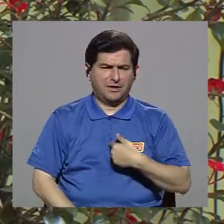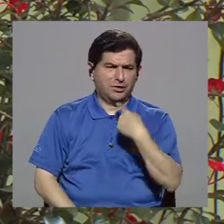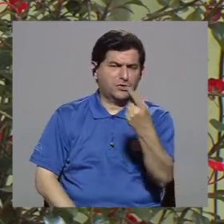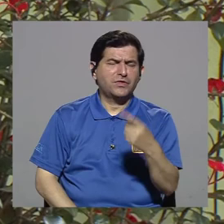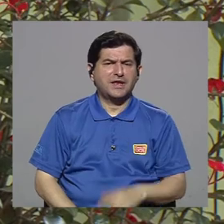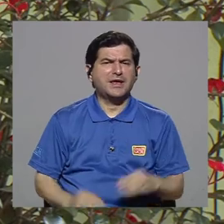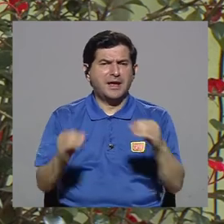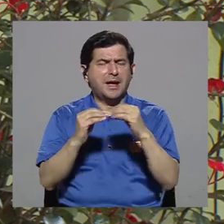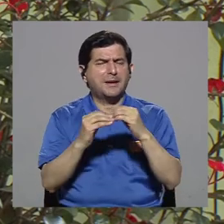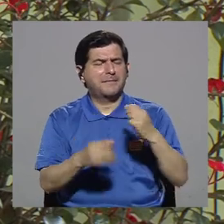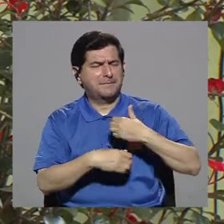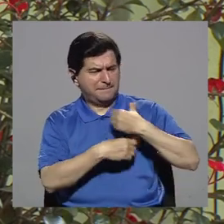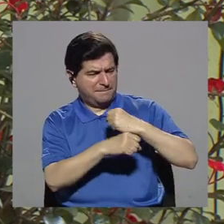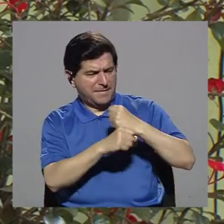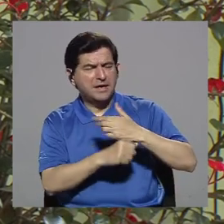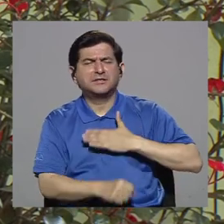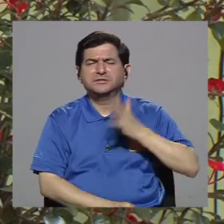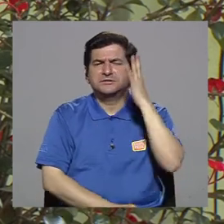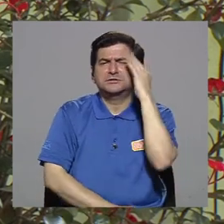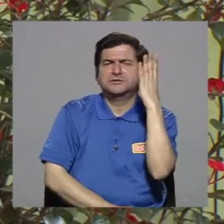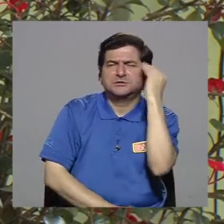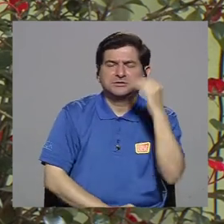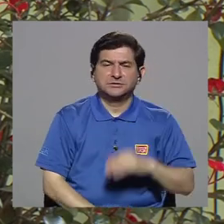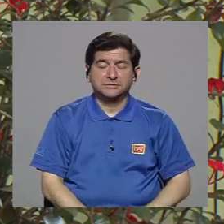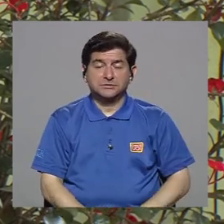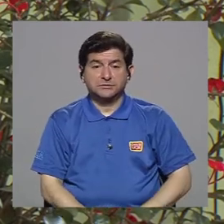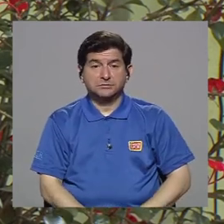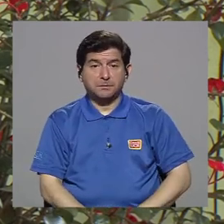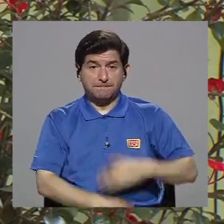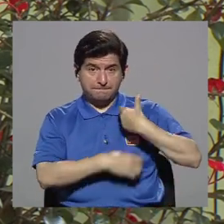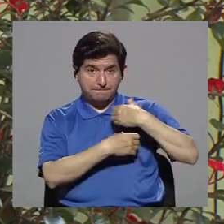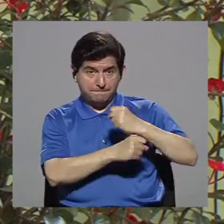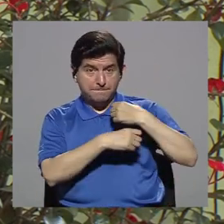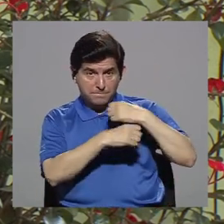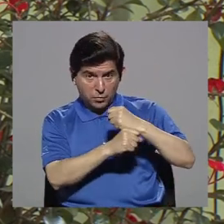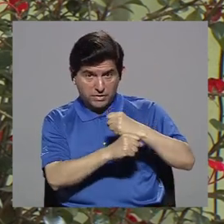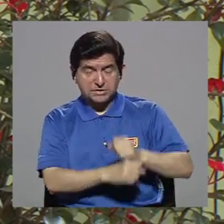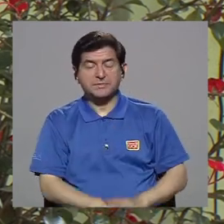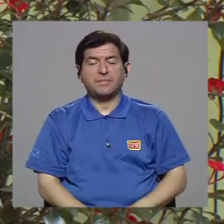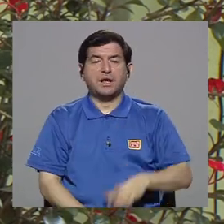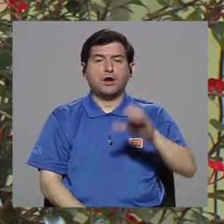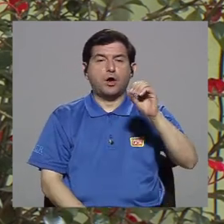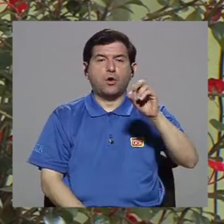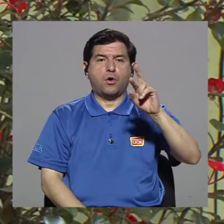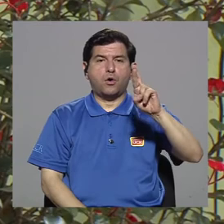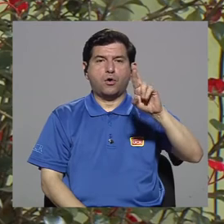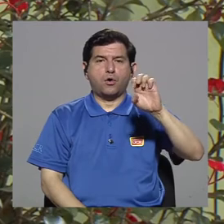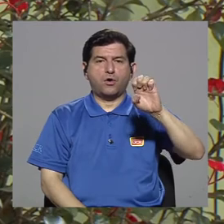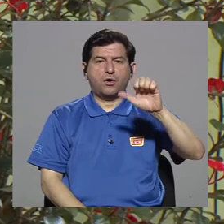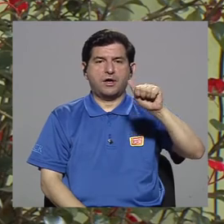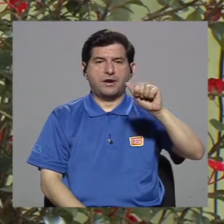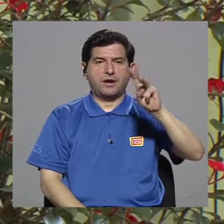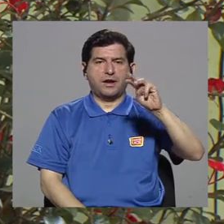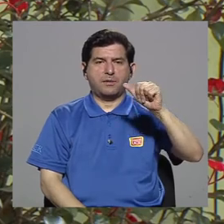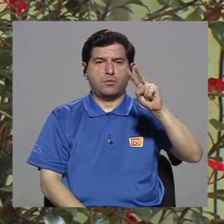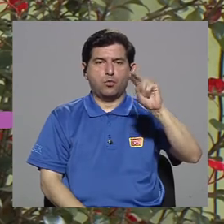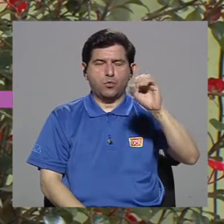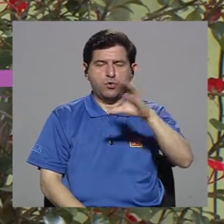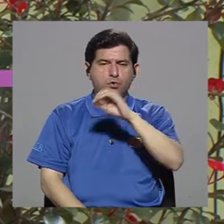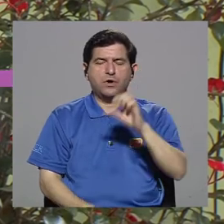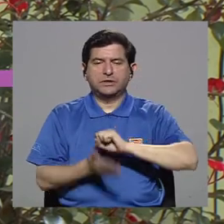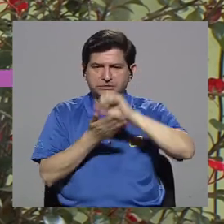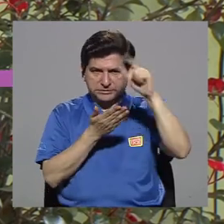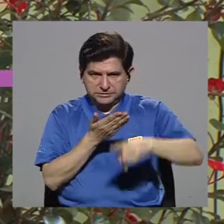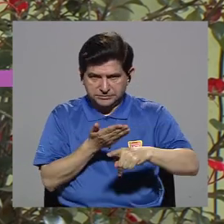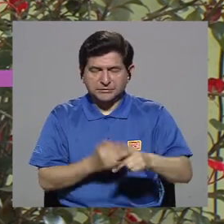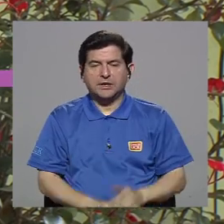Yo diría que más las municipalidades, y mi experiencia es que con la municipalidad de Oriamuno y con la municipalidad